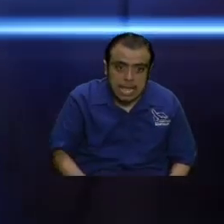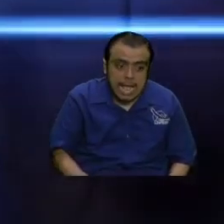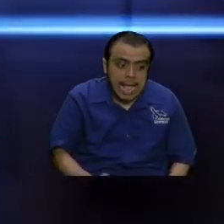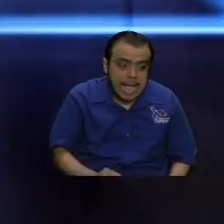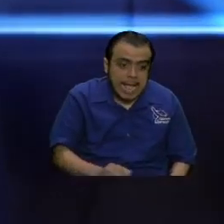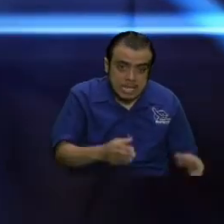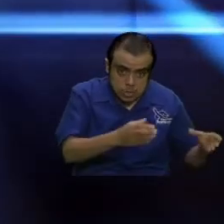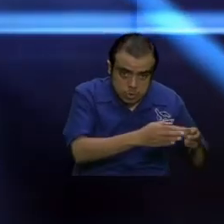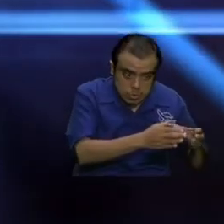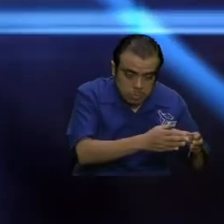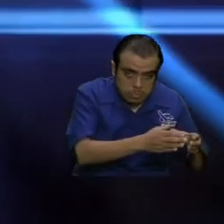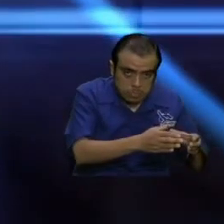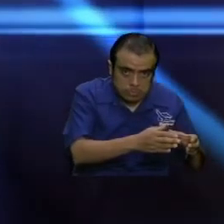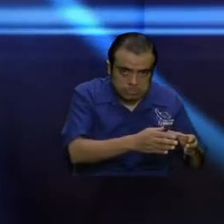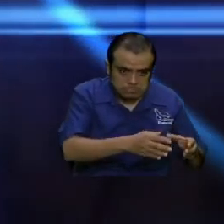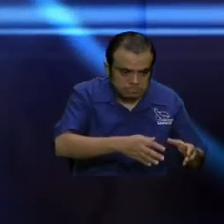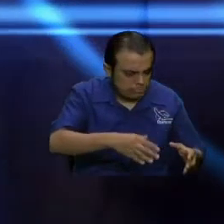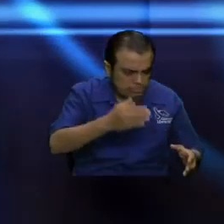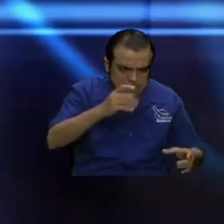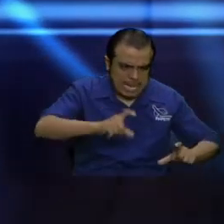en discernir los tiempos